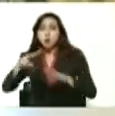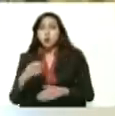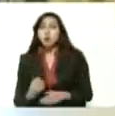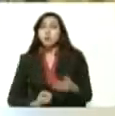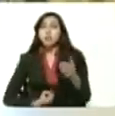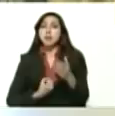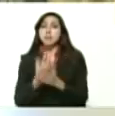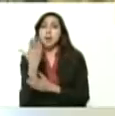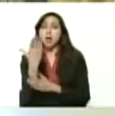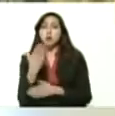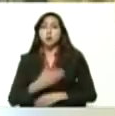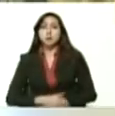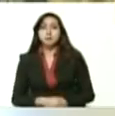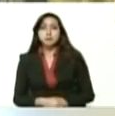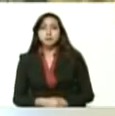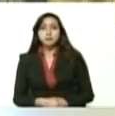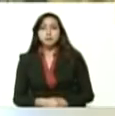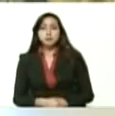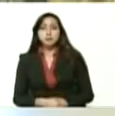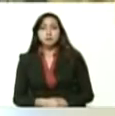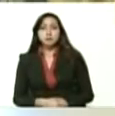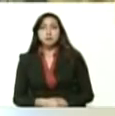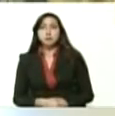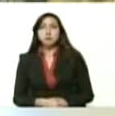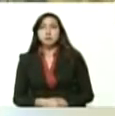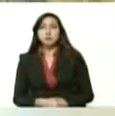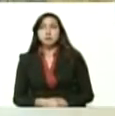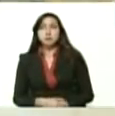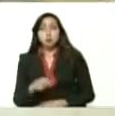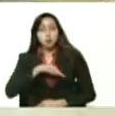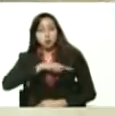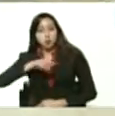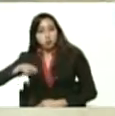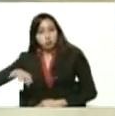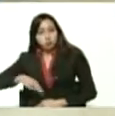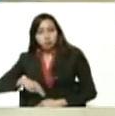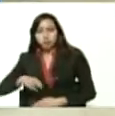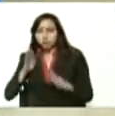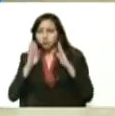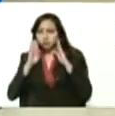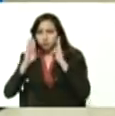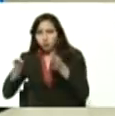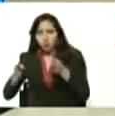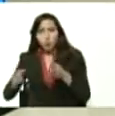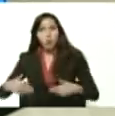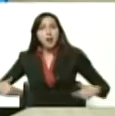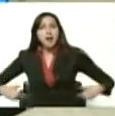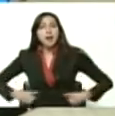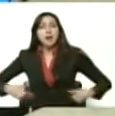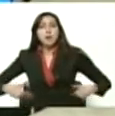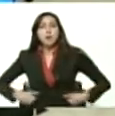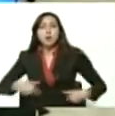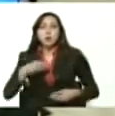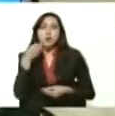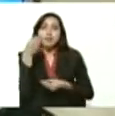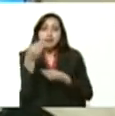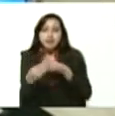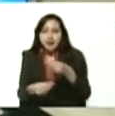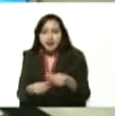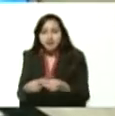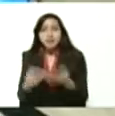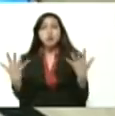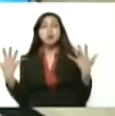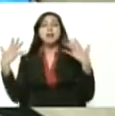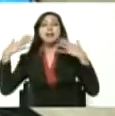del mes número 5, y estamos concentrados en el esfuerzo integral